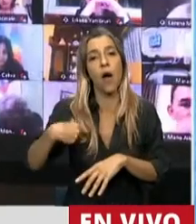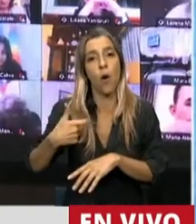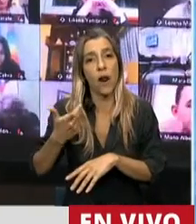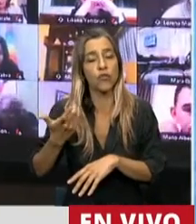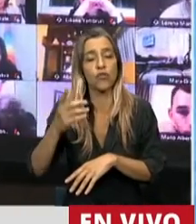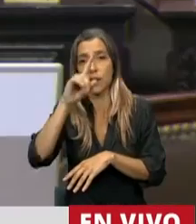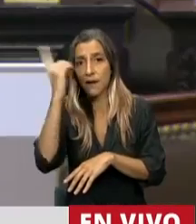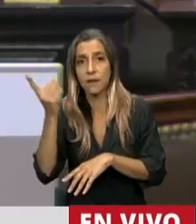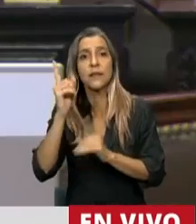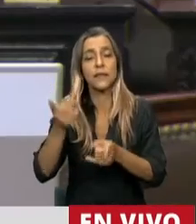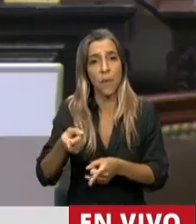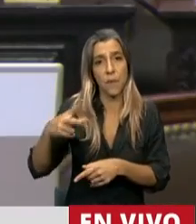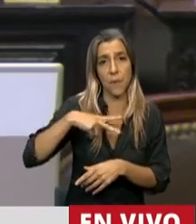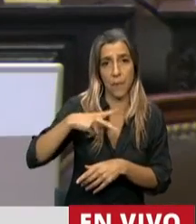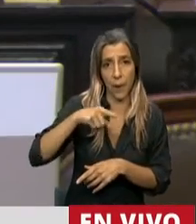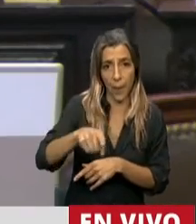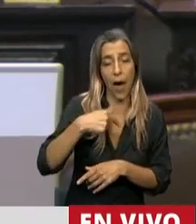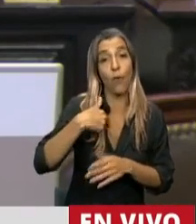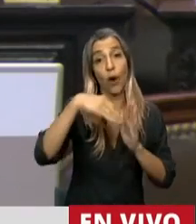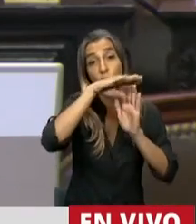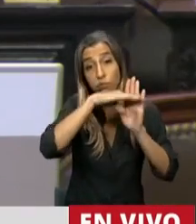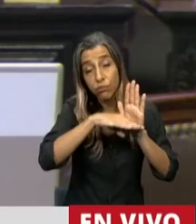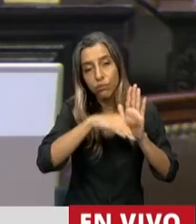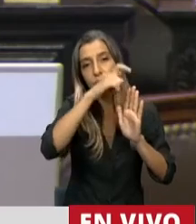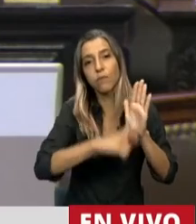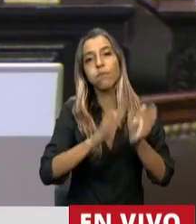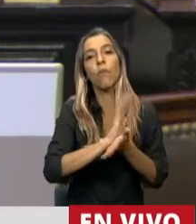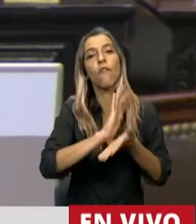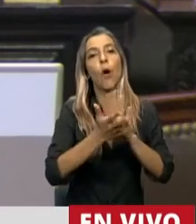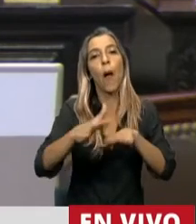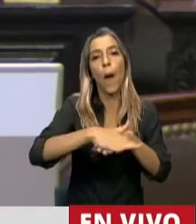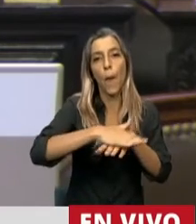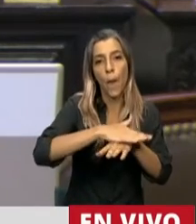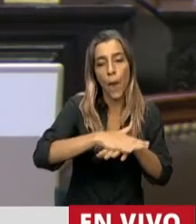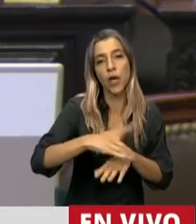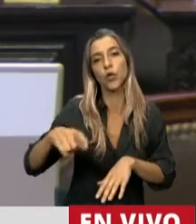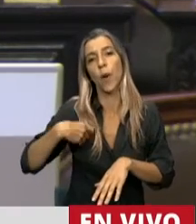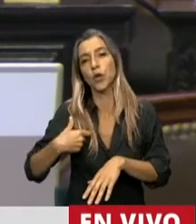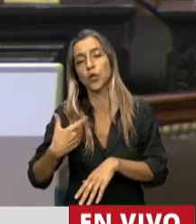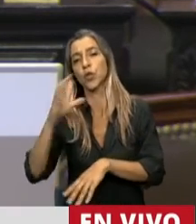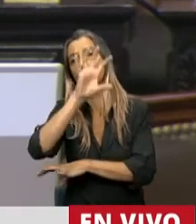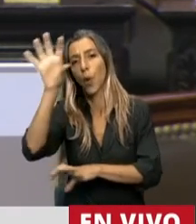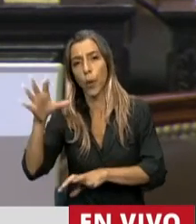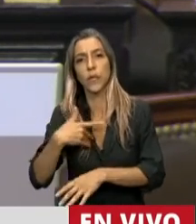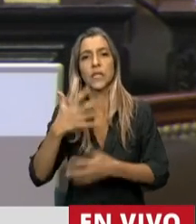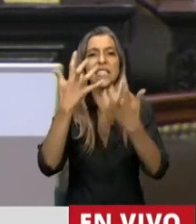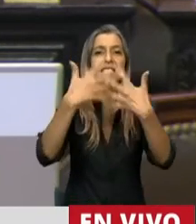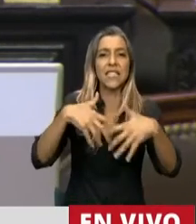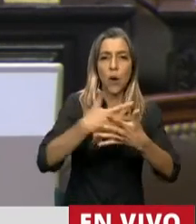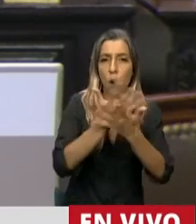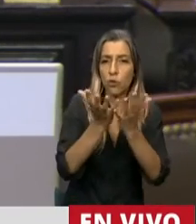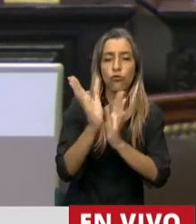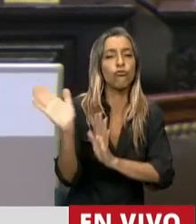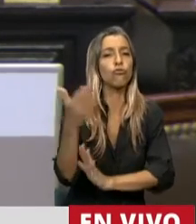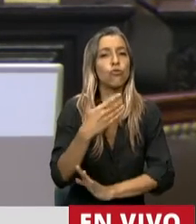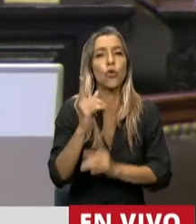pero marca un piso en todo el país. Tanto el sistema público como las obras sociales provinciales lo toman de referencia,